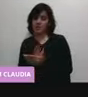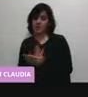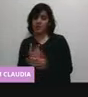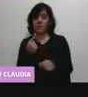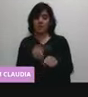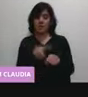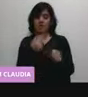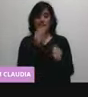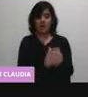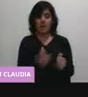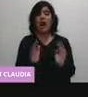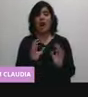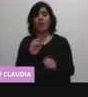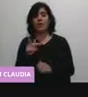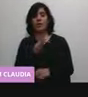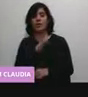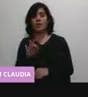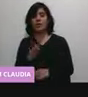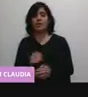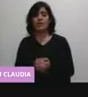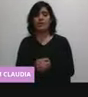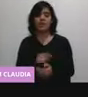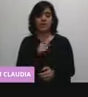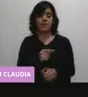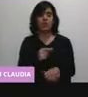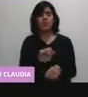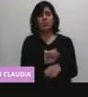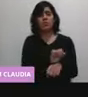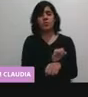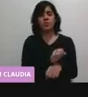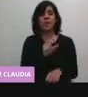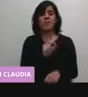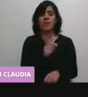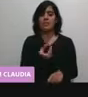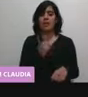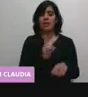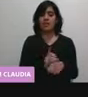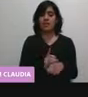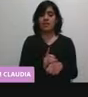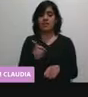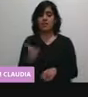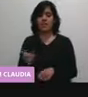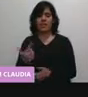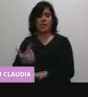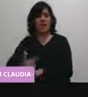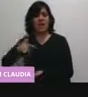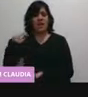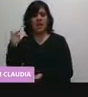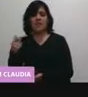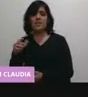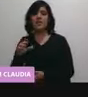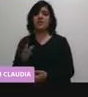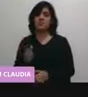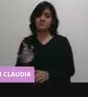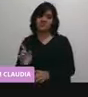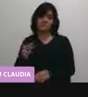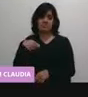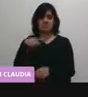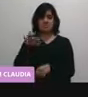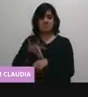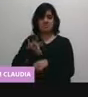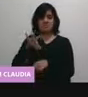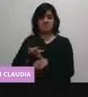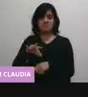la enfermedad es leve, son 30 días, y si la enfermedad es grave, su médico, si ha estado internado, su médico